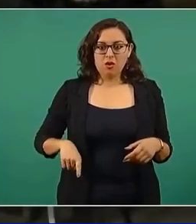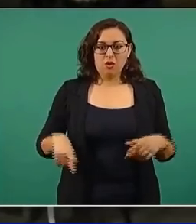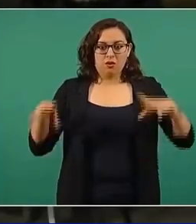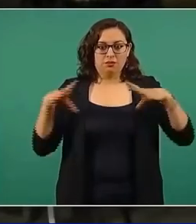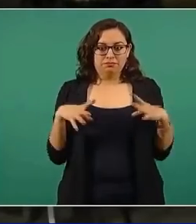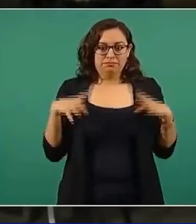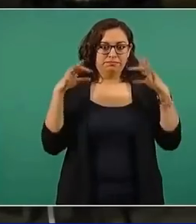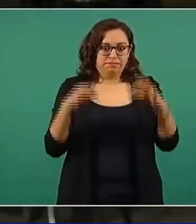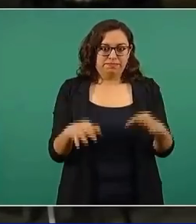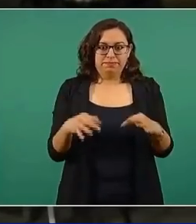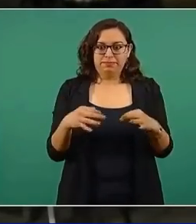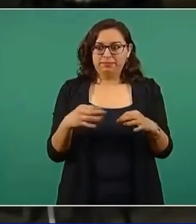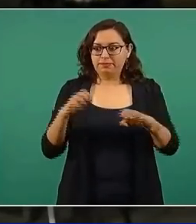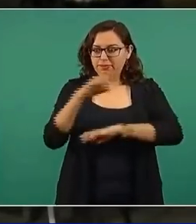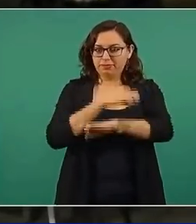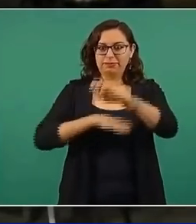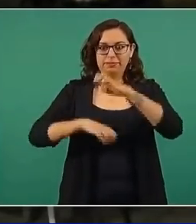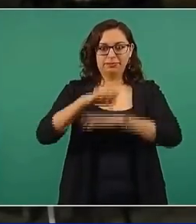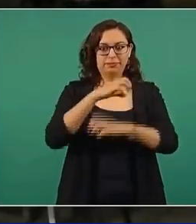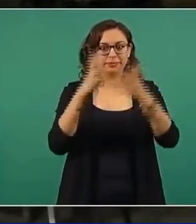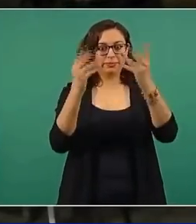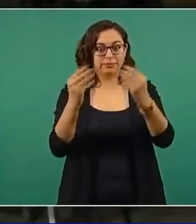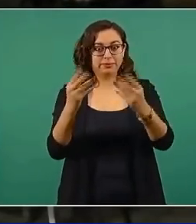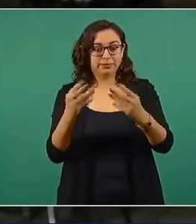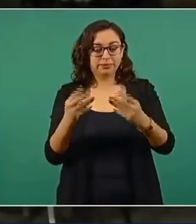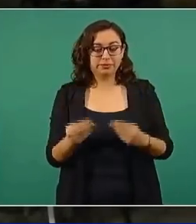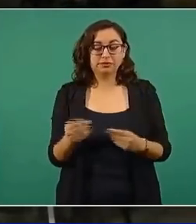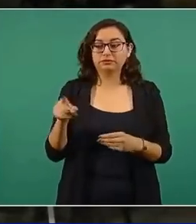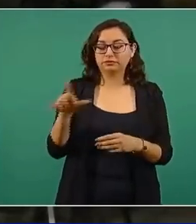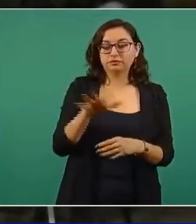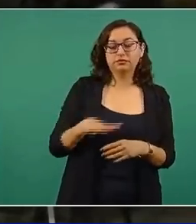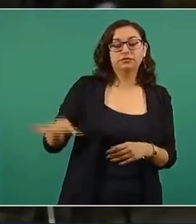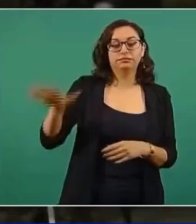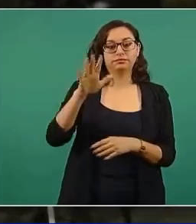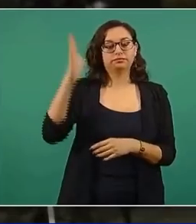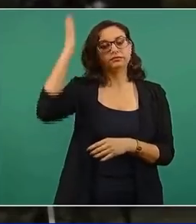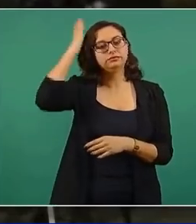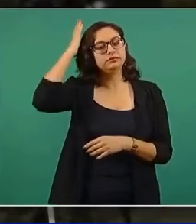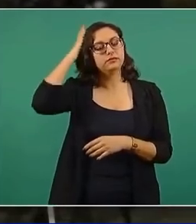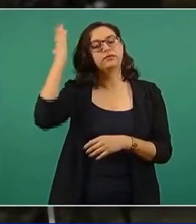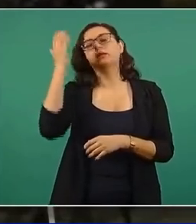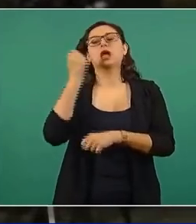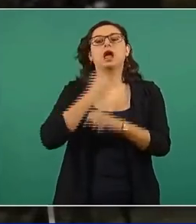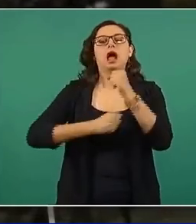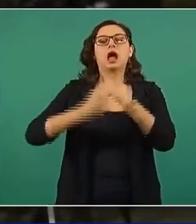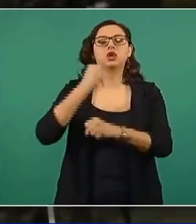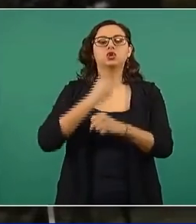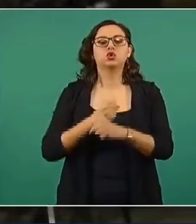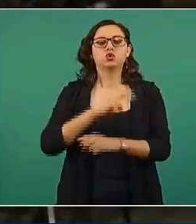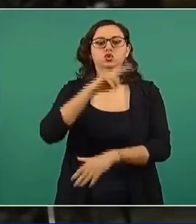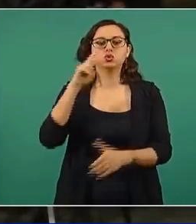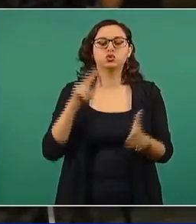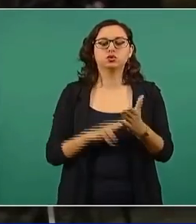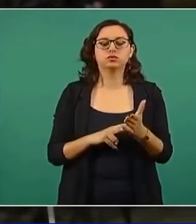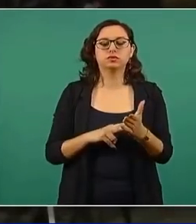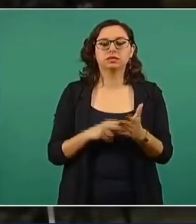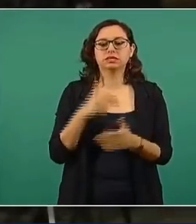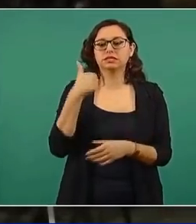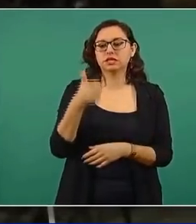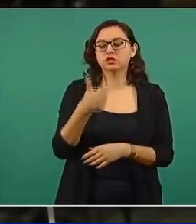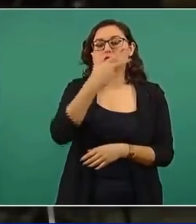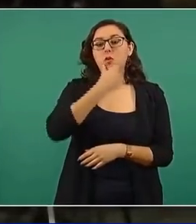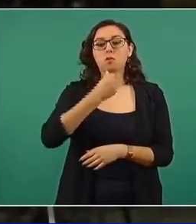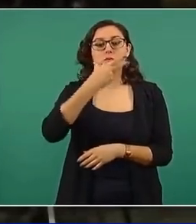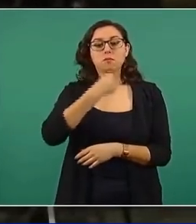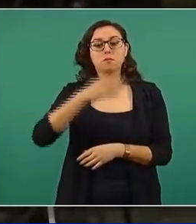hijos de un casicazgo importante en la región, ya fallecido en 2006, conocido como el Cacique del Sur. La pregunta,